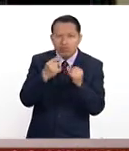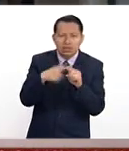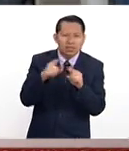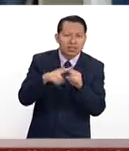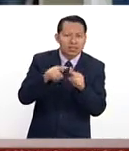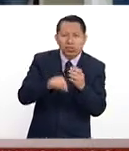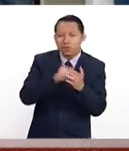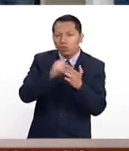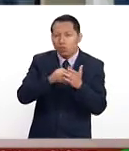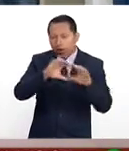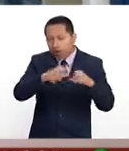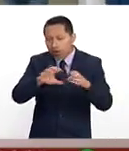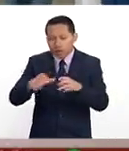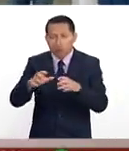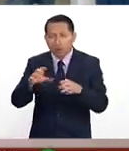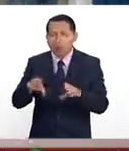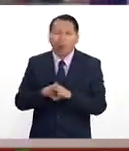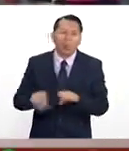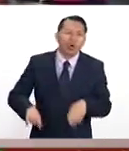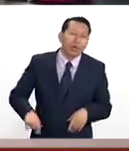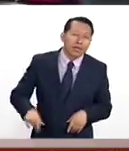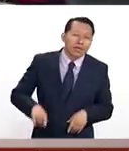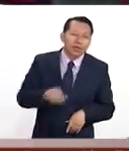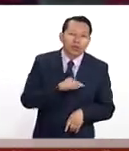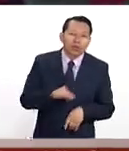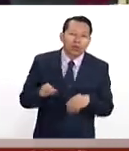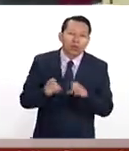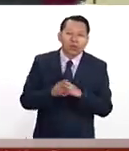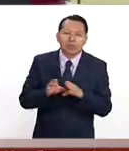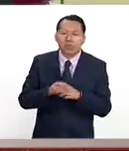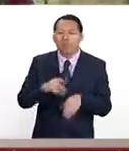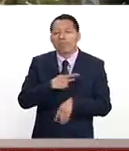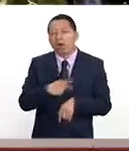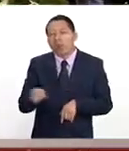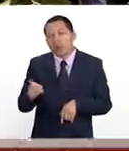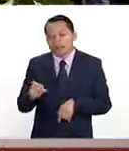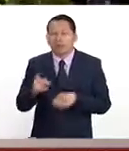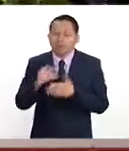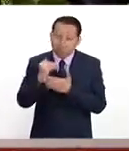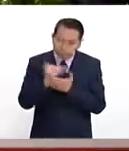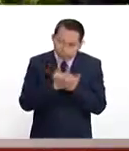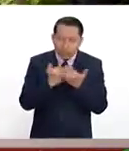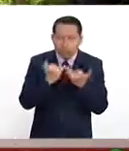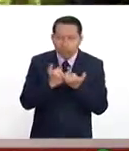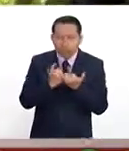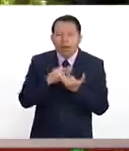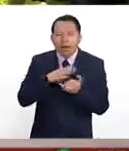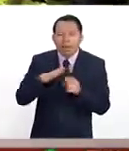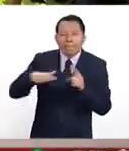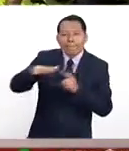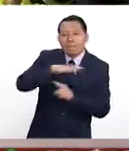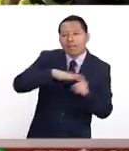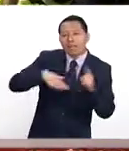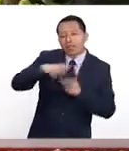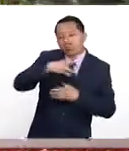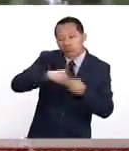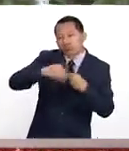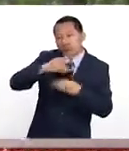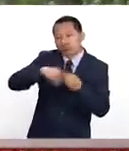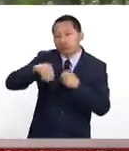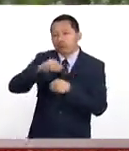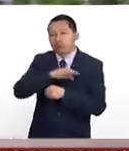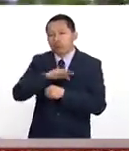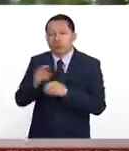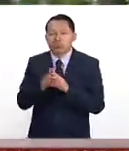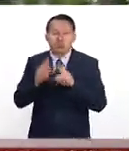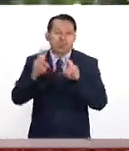sectores del gobierno, como el combate a la pobreza, el desarrollo sustentable, medio ambiente, todo lo que tiene que ver con estos temas